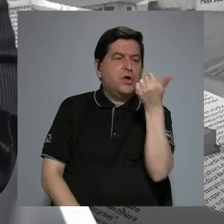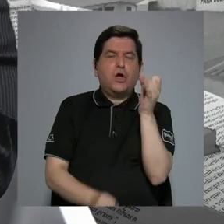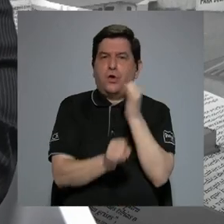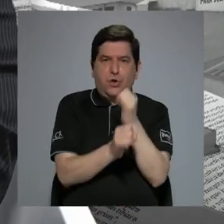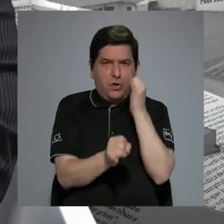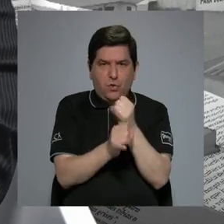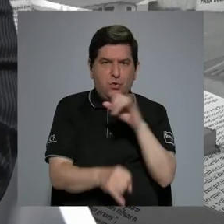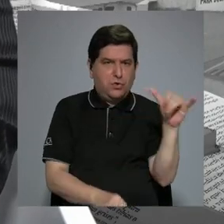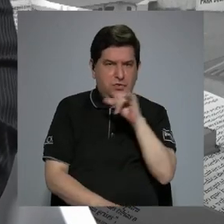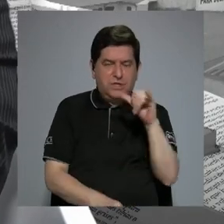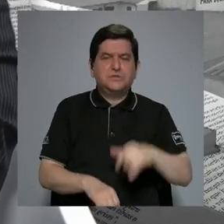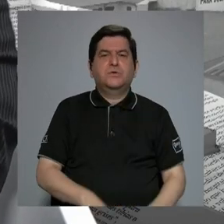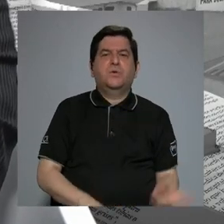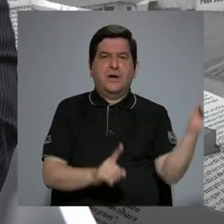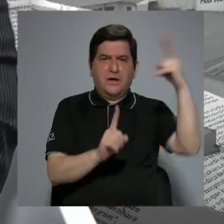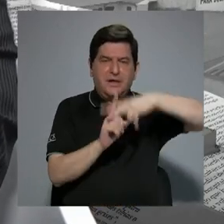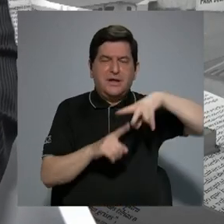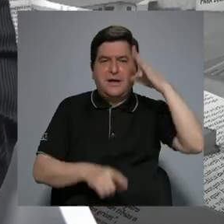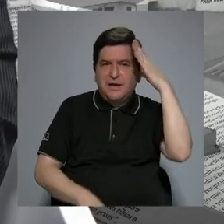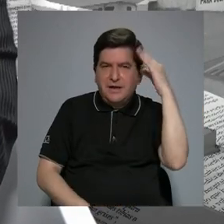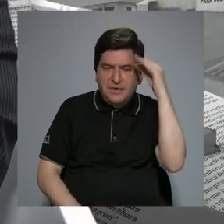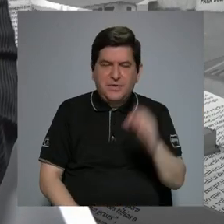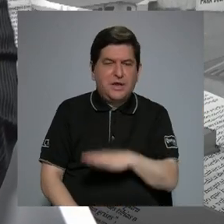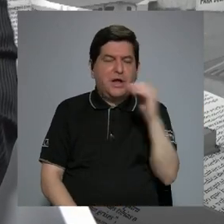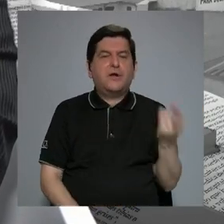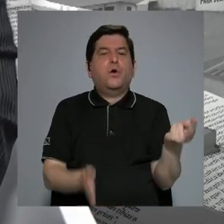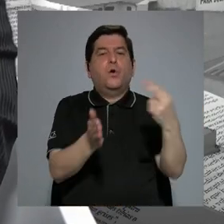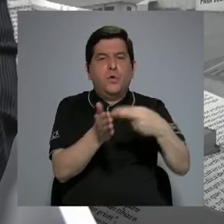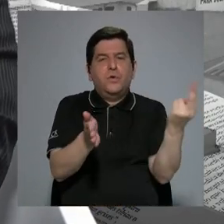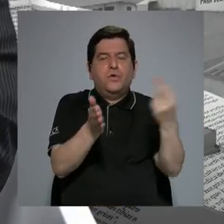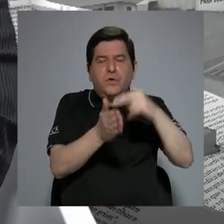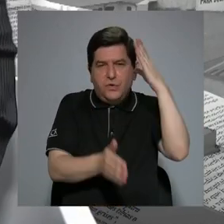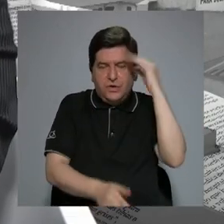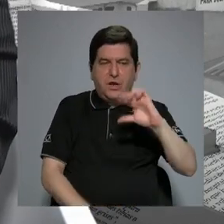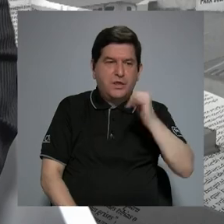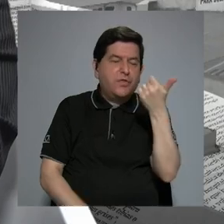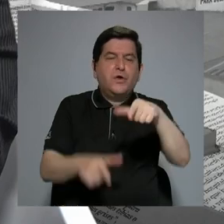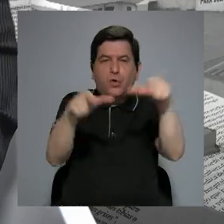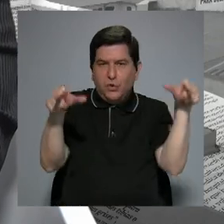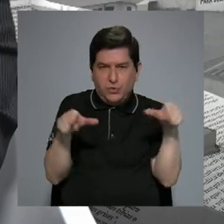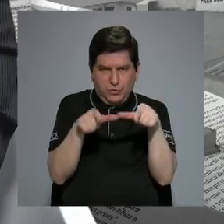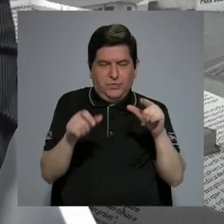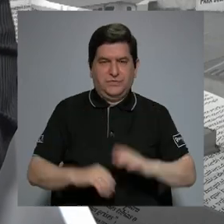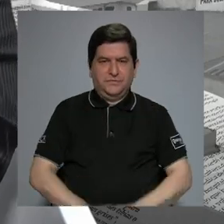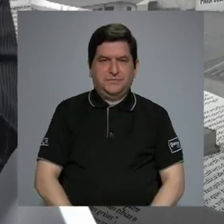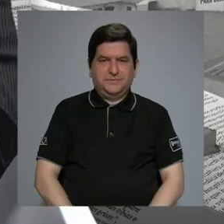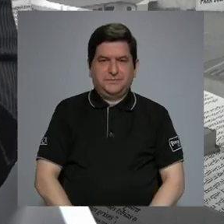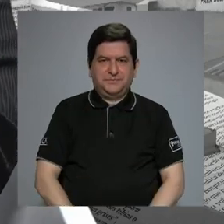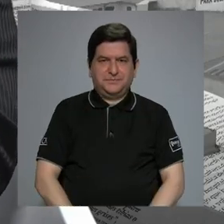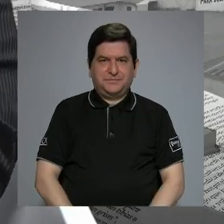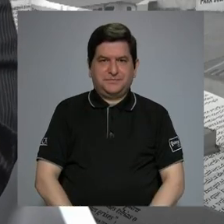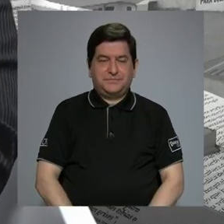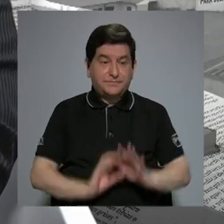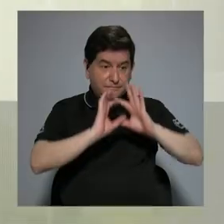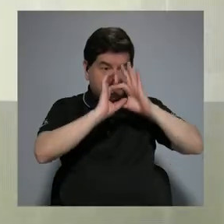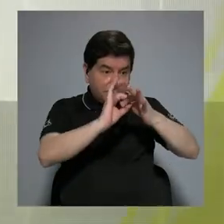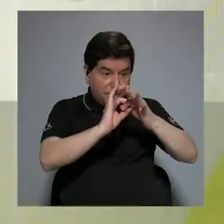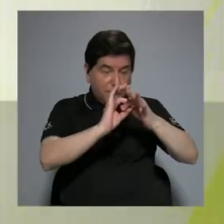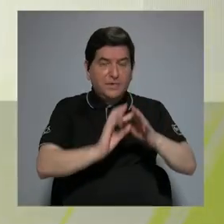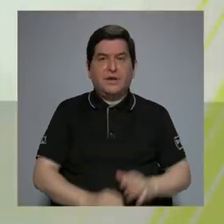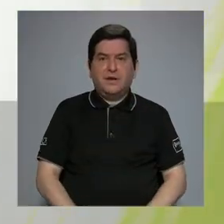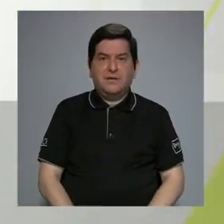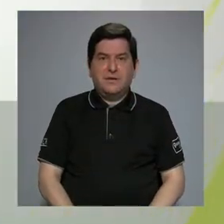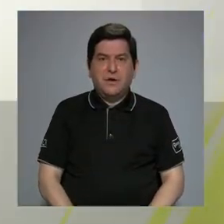instituciones, también podamos aplicar las experiencias o replicar las experiencias de otros lugares. La articulación ha sido